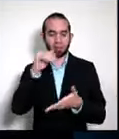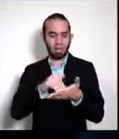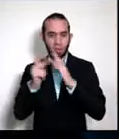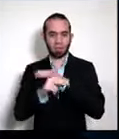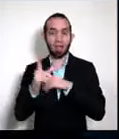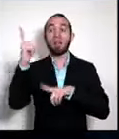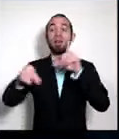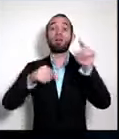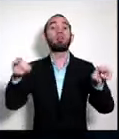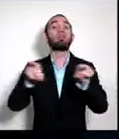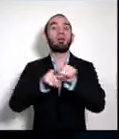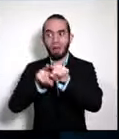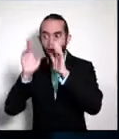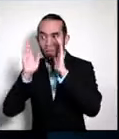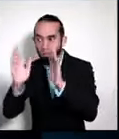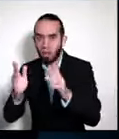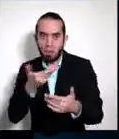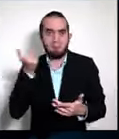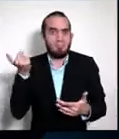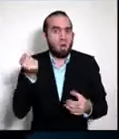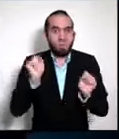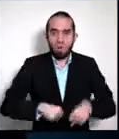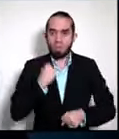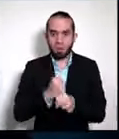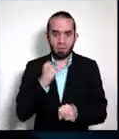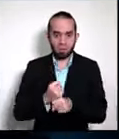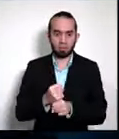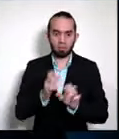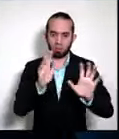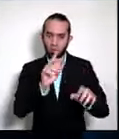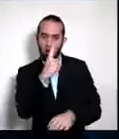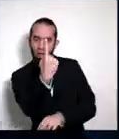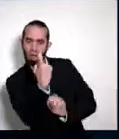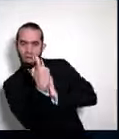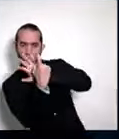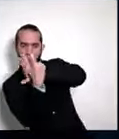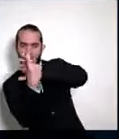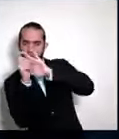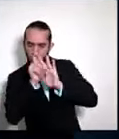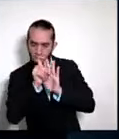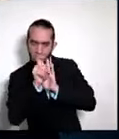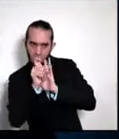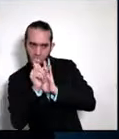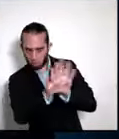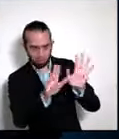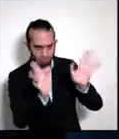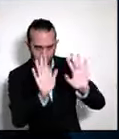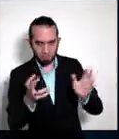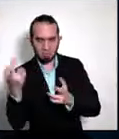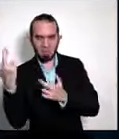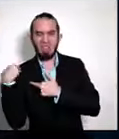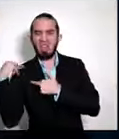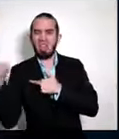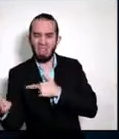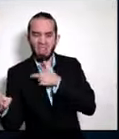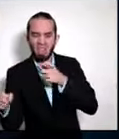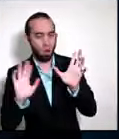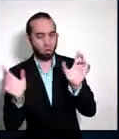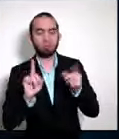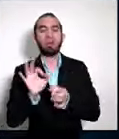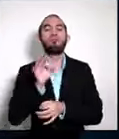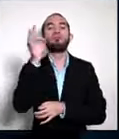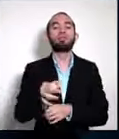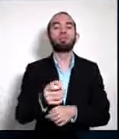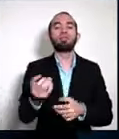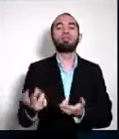mejor pueda hacer eso entonces yo yo revierto un poco su pregunta en el sentido ¿quién ha sido responsable? ¿quién va a ser responsable de